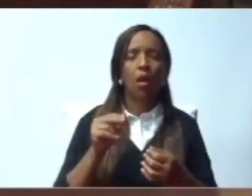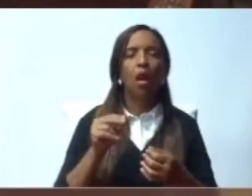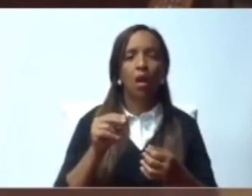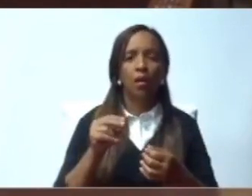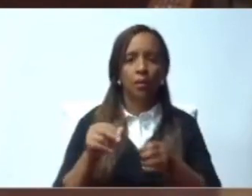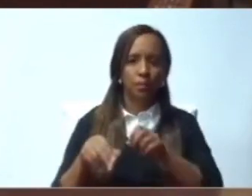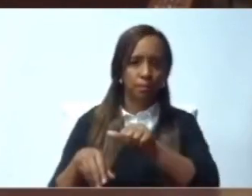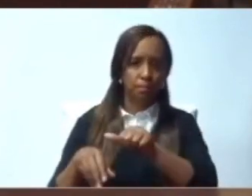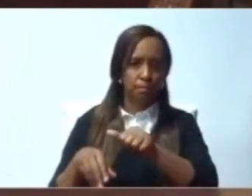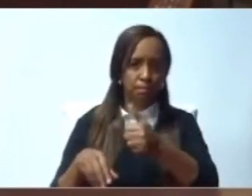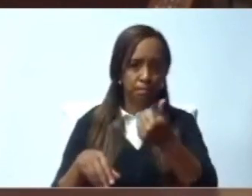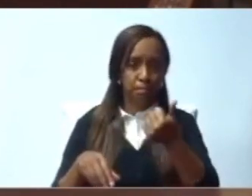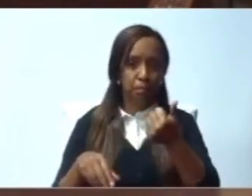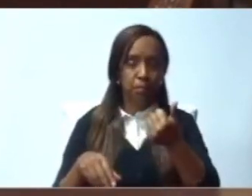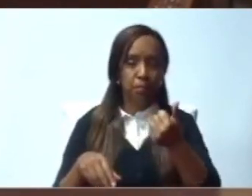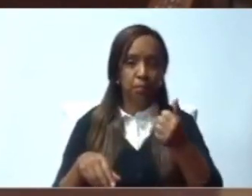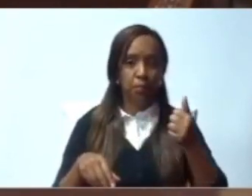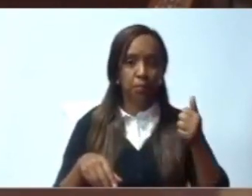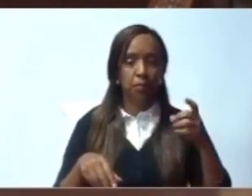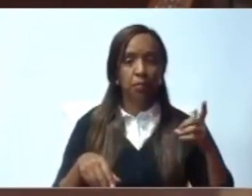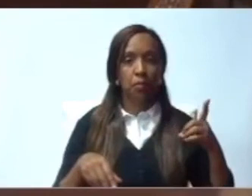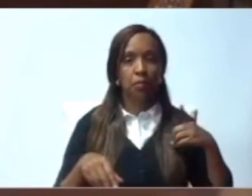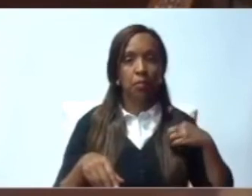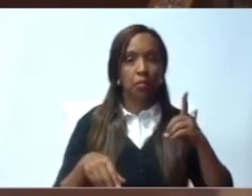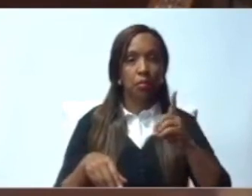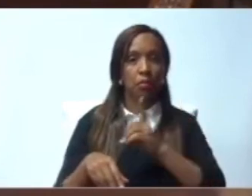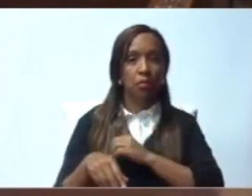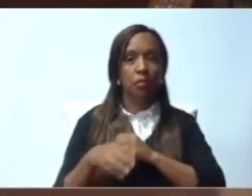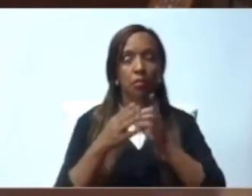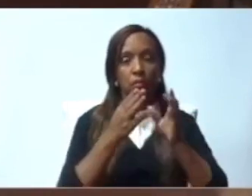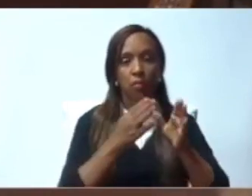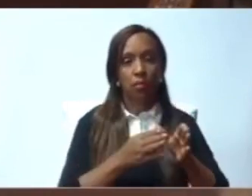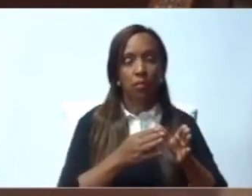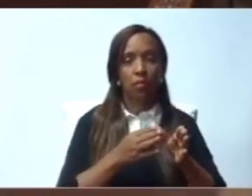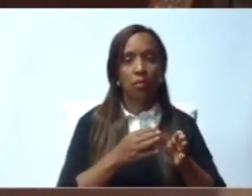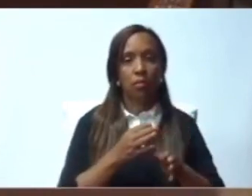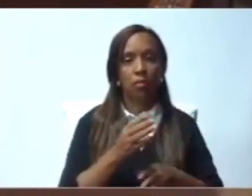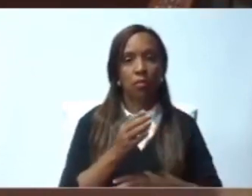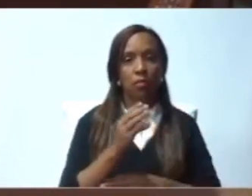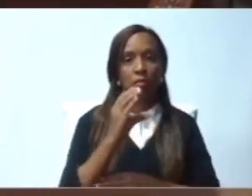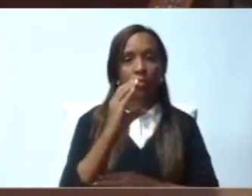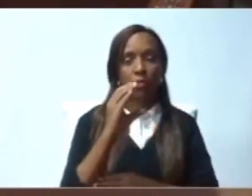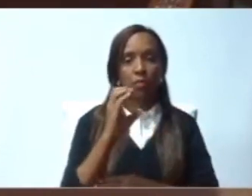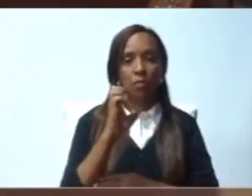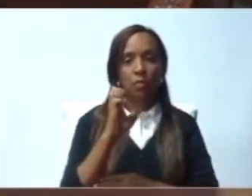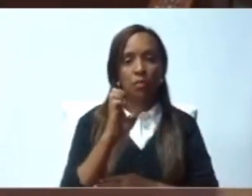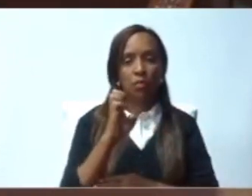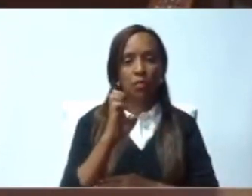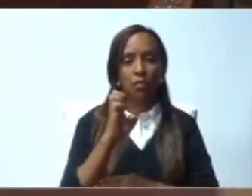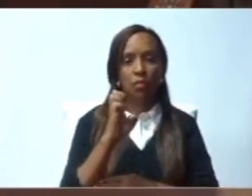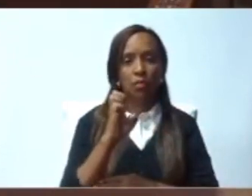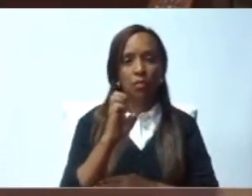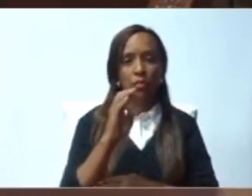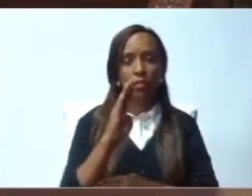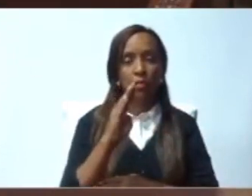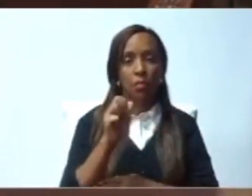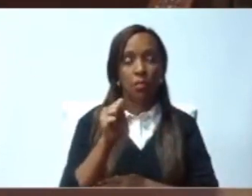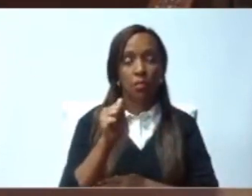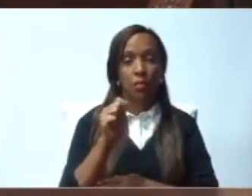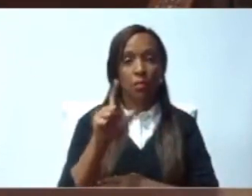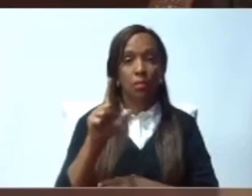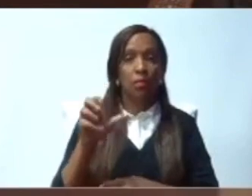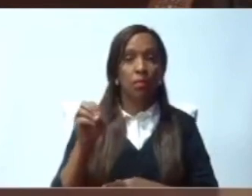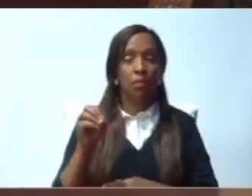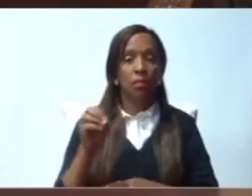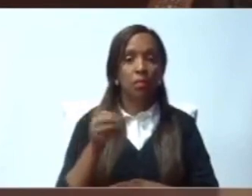y luego será el doctor Juan Julio Campos Ventura. Adelante, doctor Ceballos.